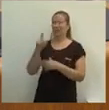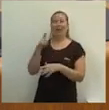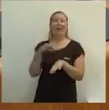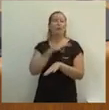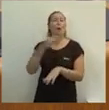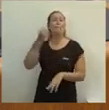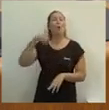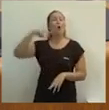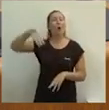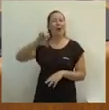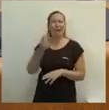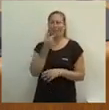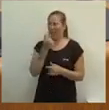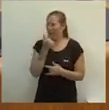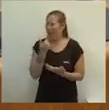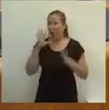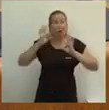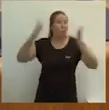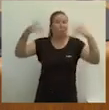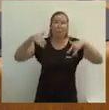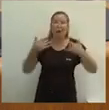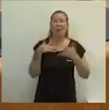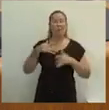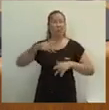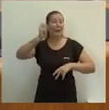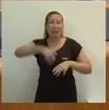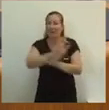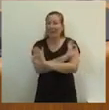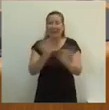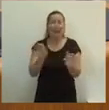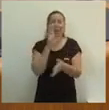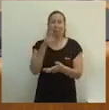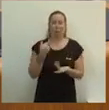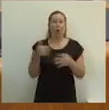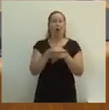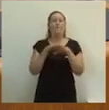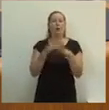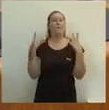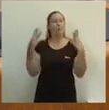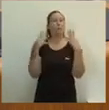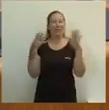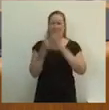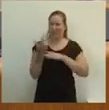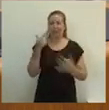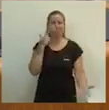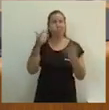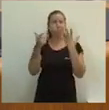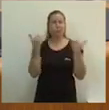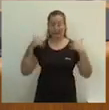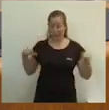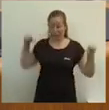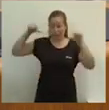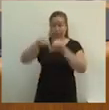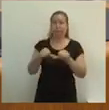inicialment de cualquier credibilitat, dado que el govern del Botanic se ha caracteritzat per reducir notablement los recursos que